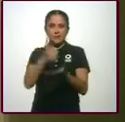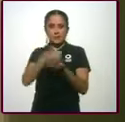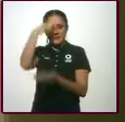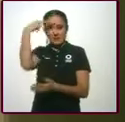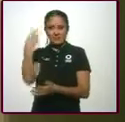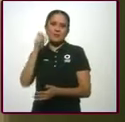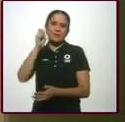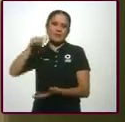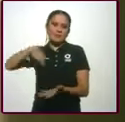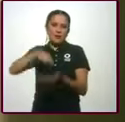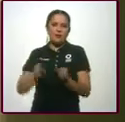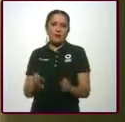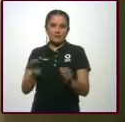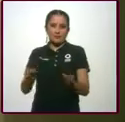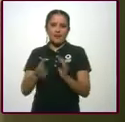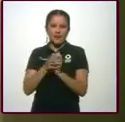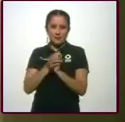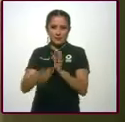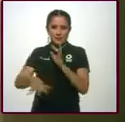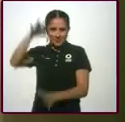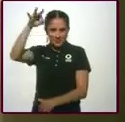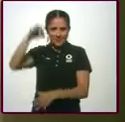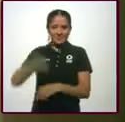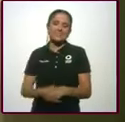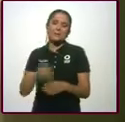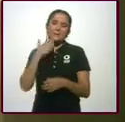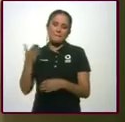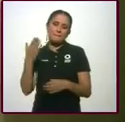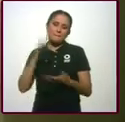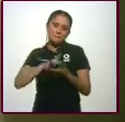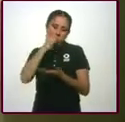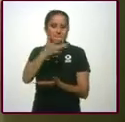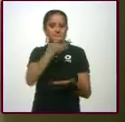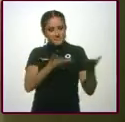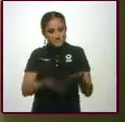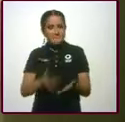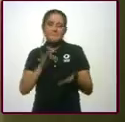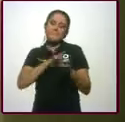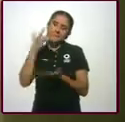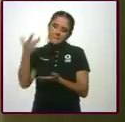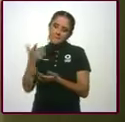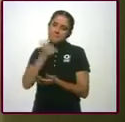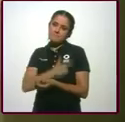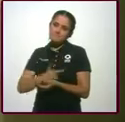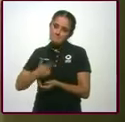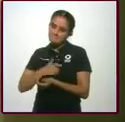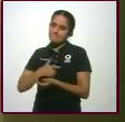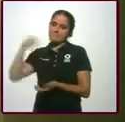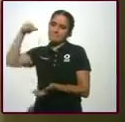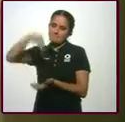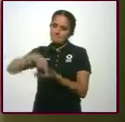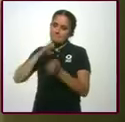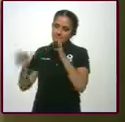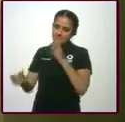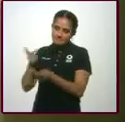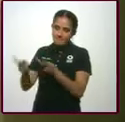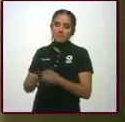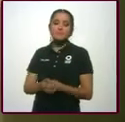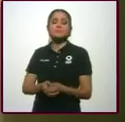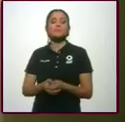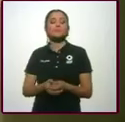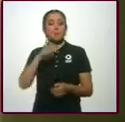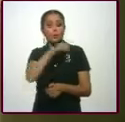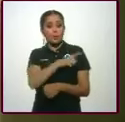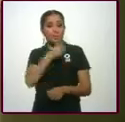Muchas gracias. ¿Cómo te ha ido? Es un gusto. ¿Cómo te ha ido? Muy bien, afortunadamente. Gracias por recibirnos. Al contrario, un gusto que estén aquí. ¿Entraste el mismísimo